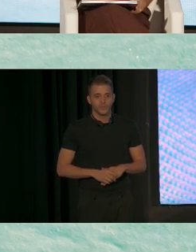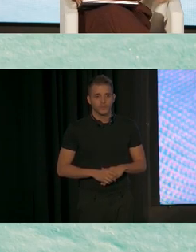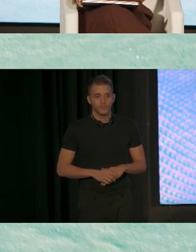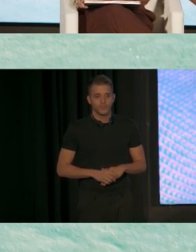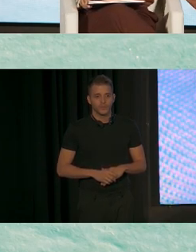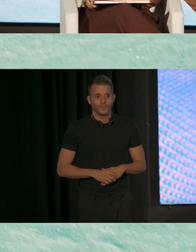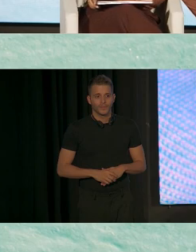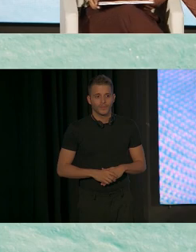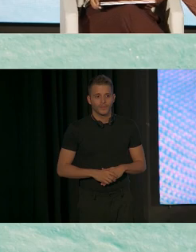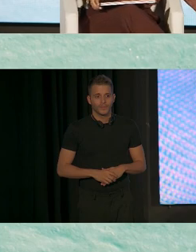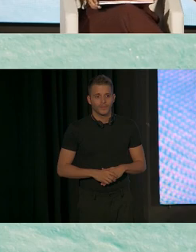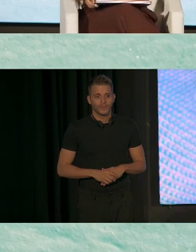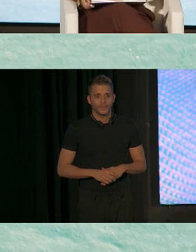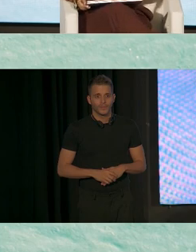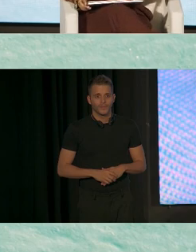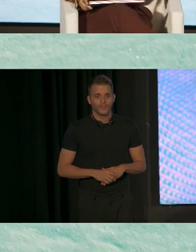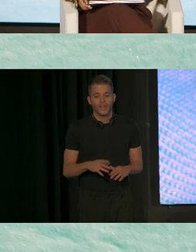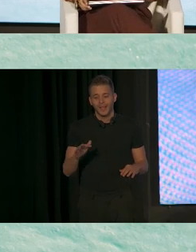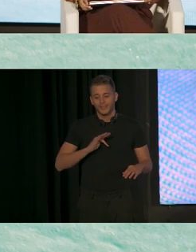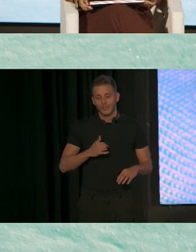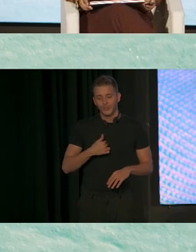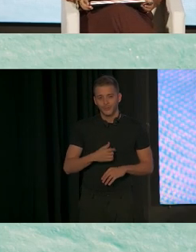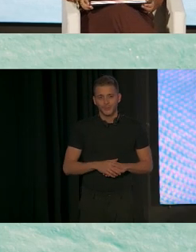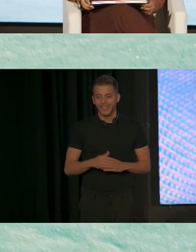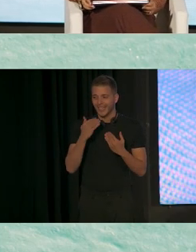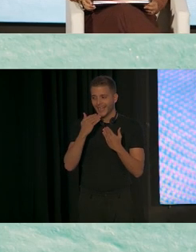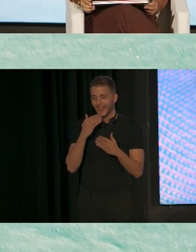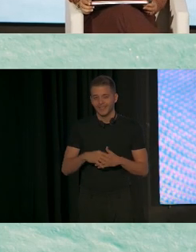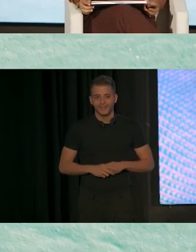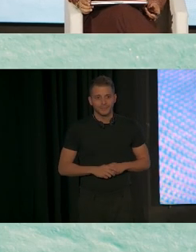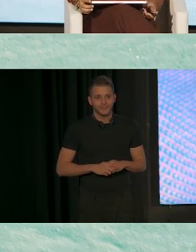¡Oh! Soy yo, el peganillo. Gracias.